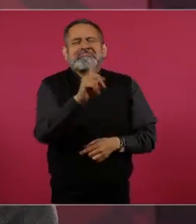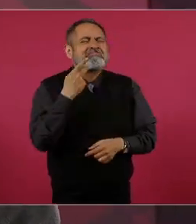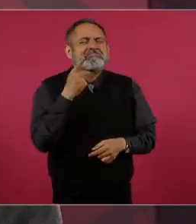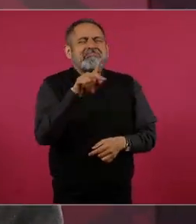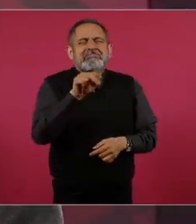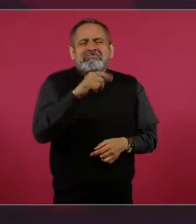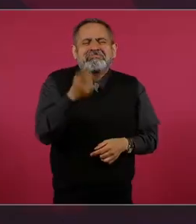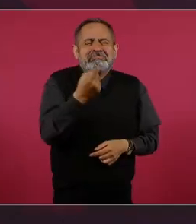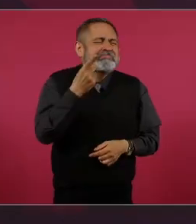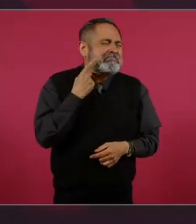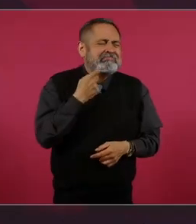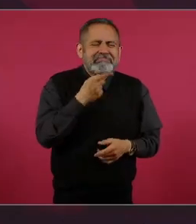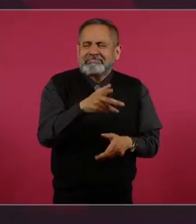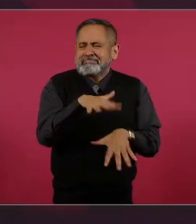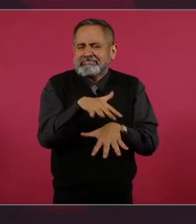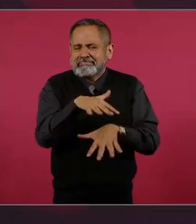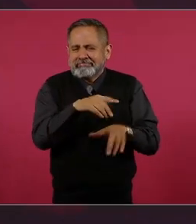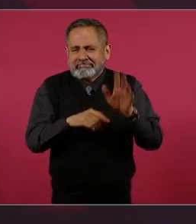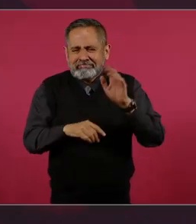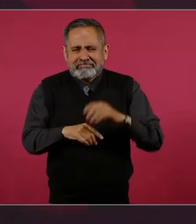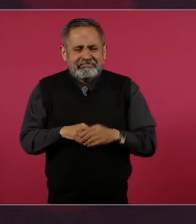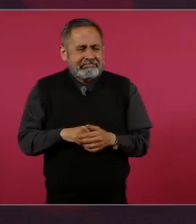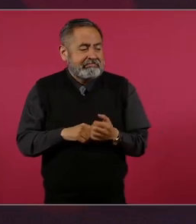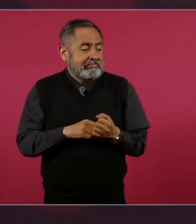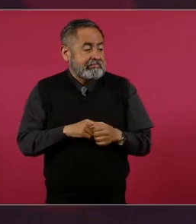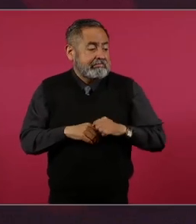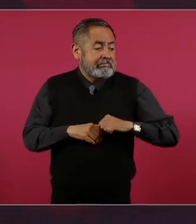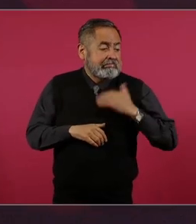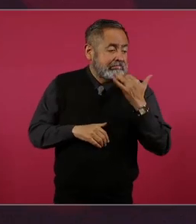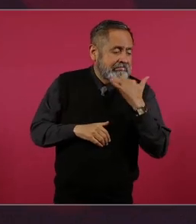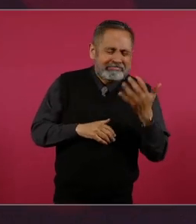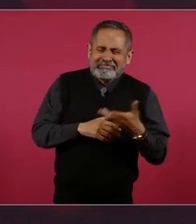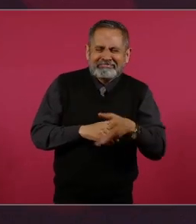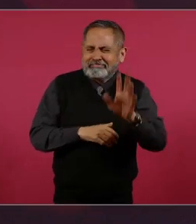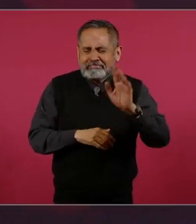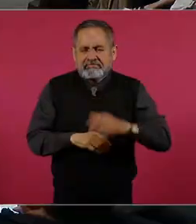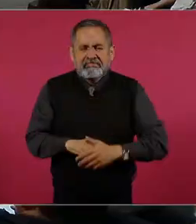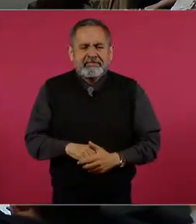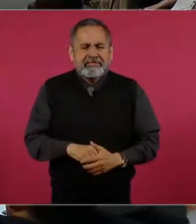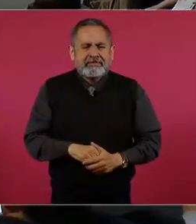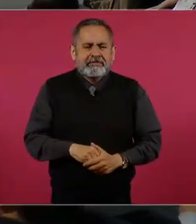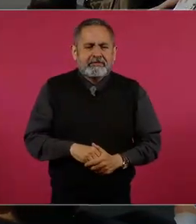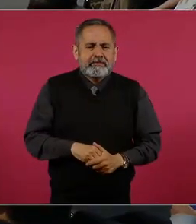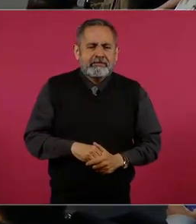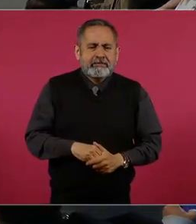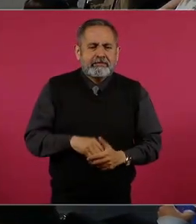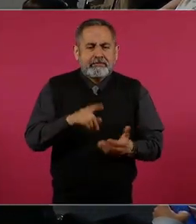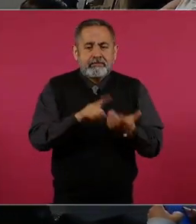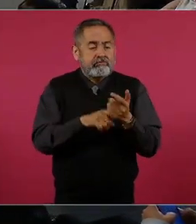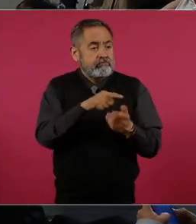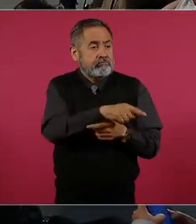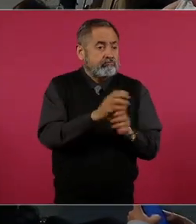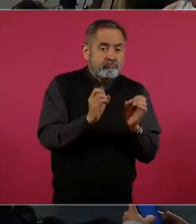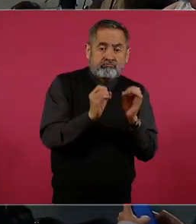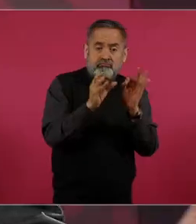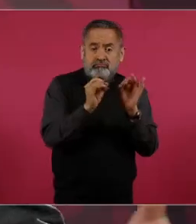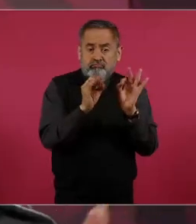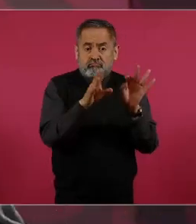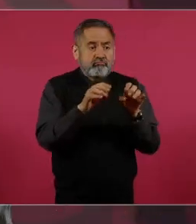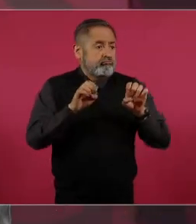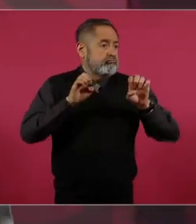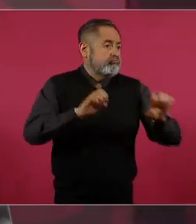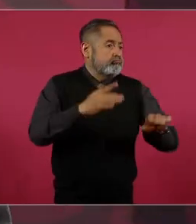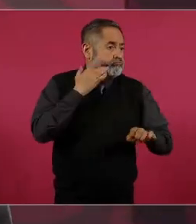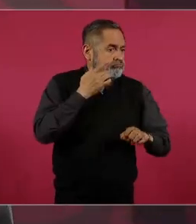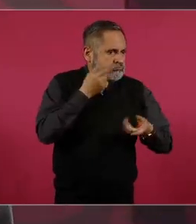Los traficantes de influencia, que tenían despachos con